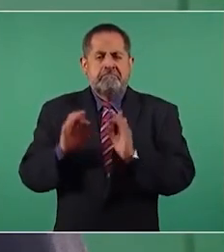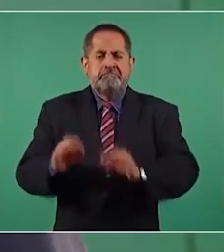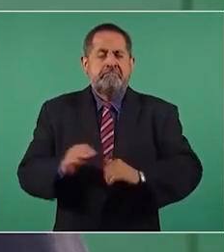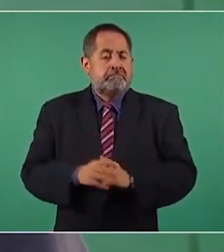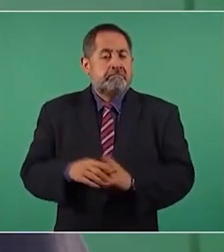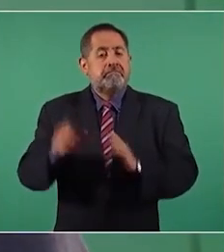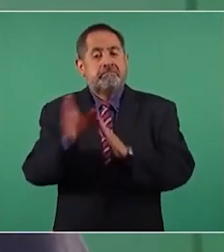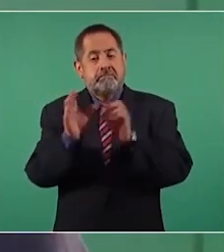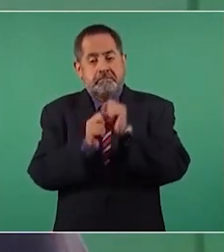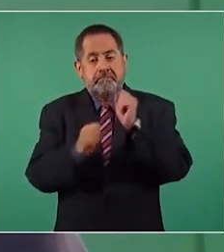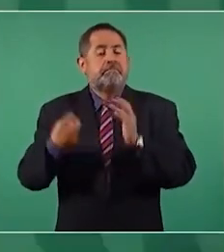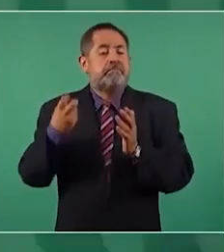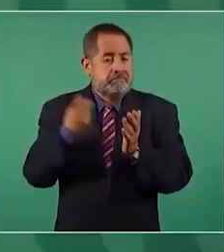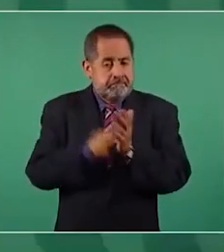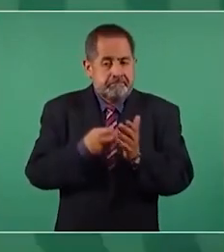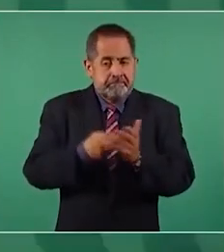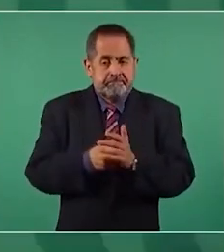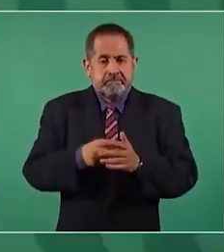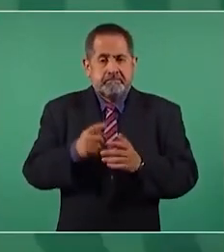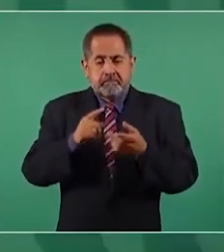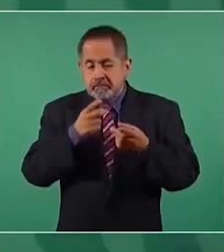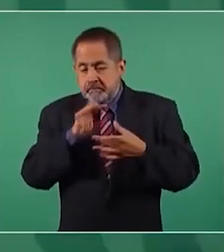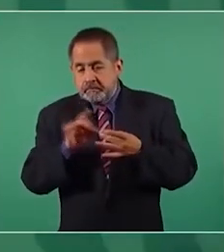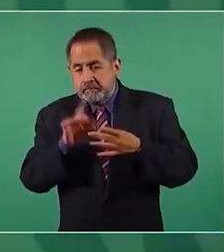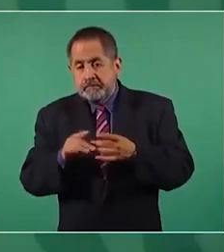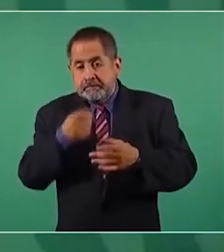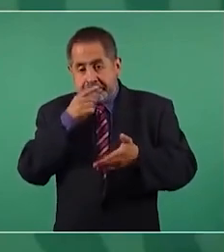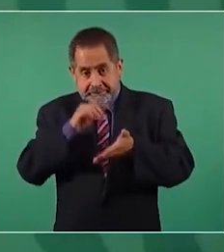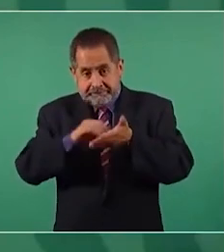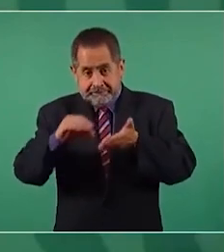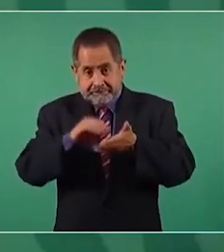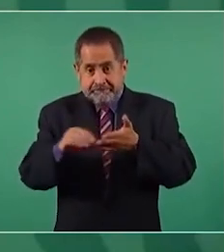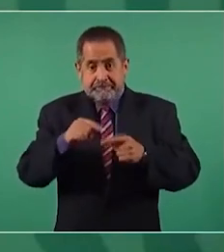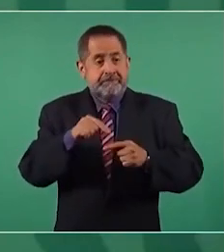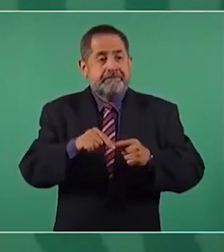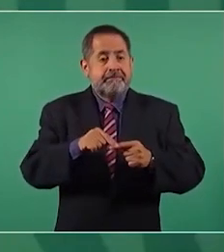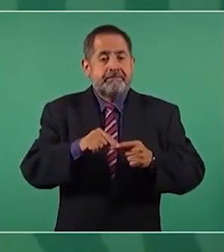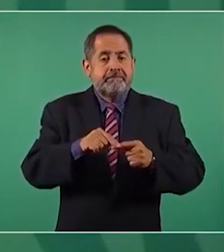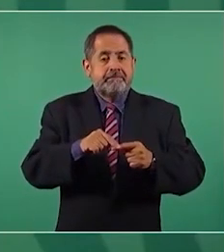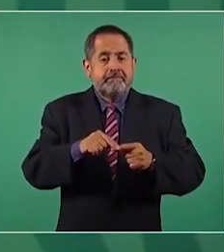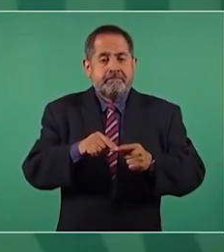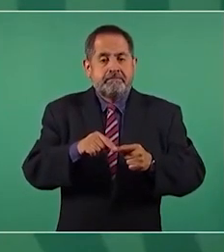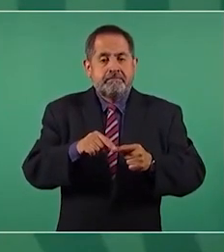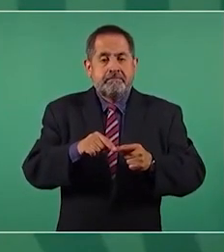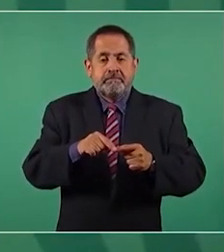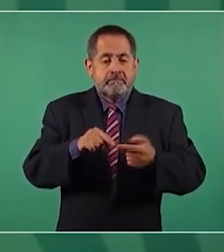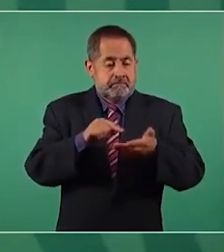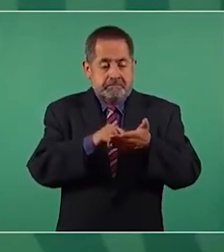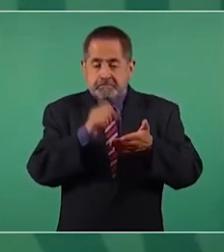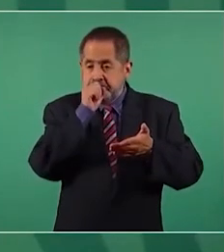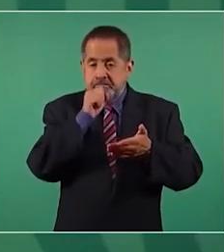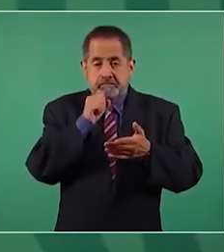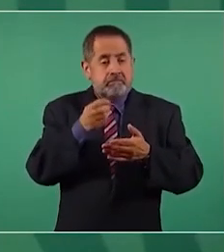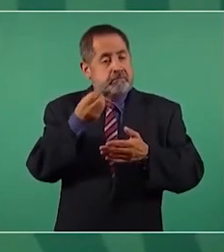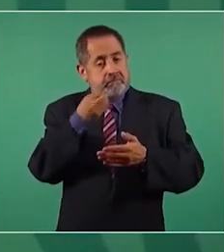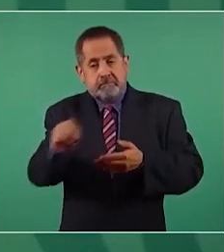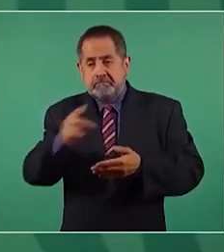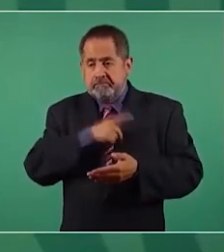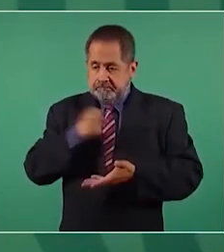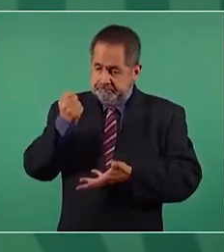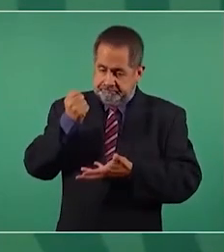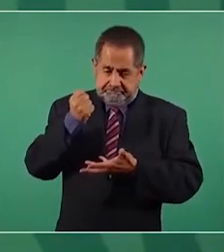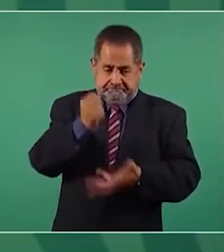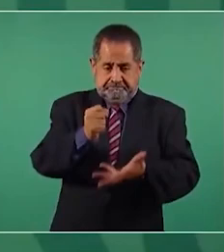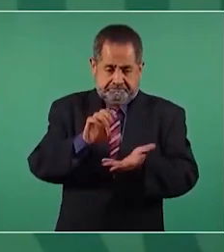en la Constitución un transitorio para que nunca falten los recursos, el